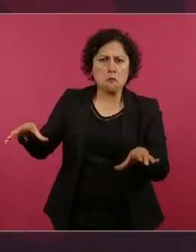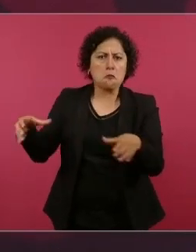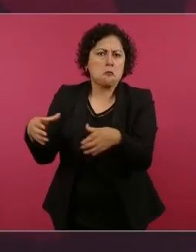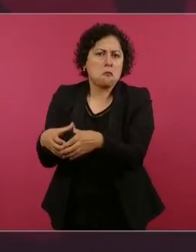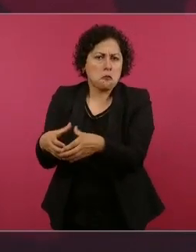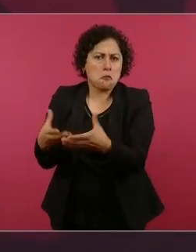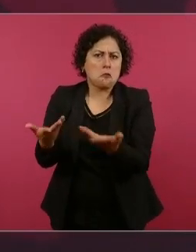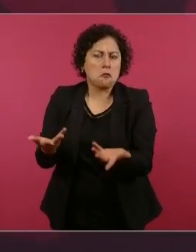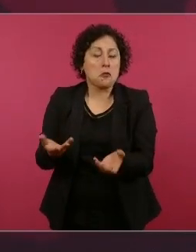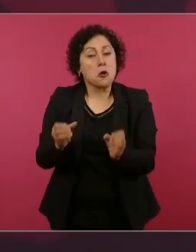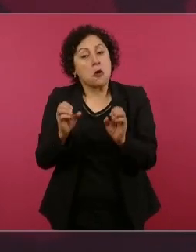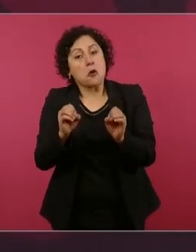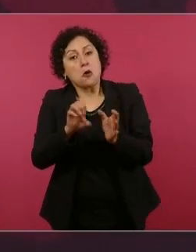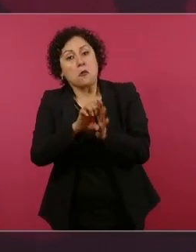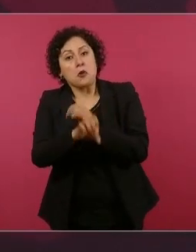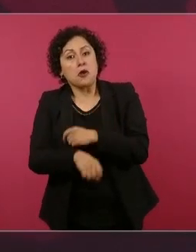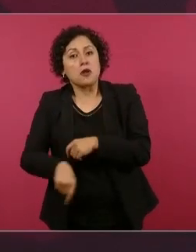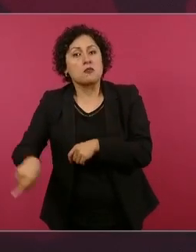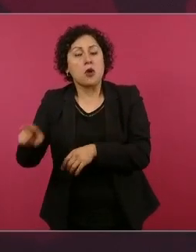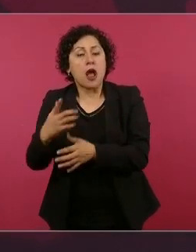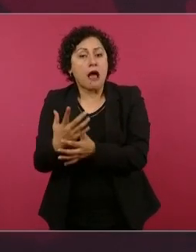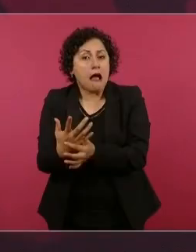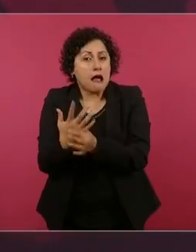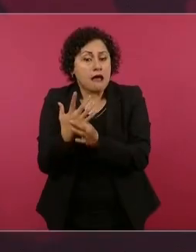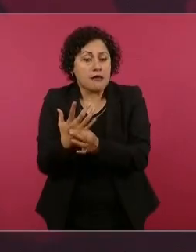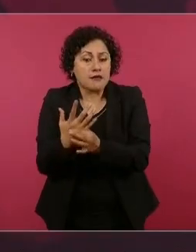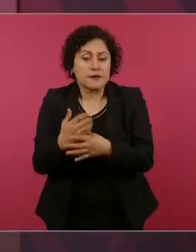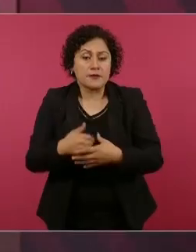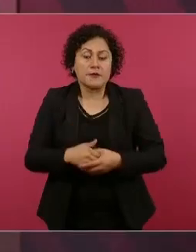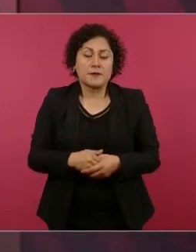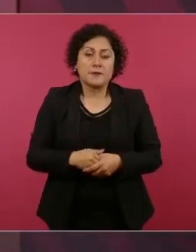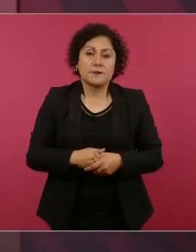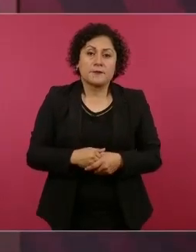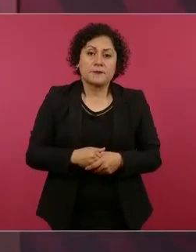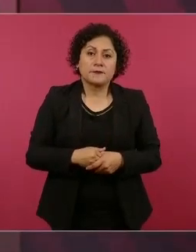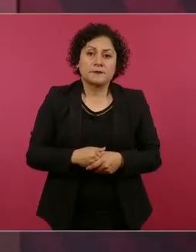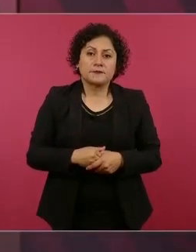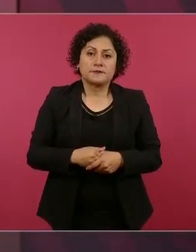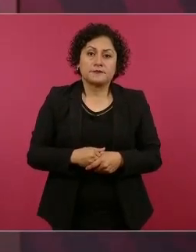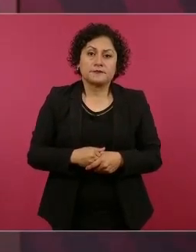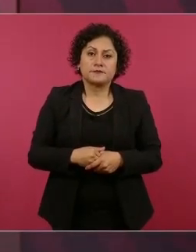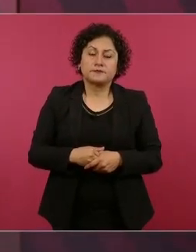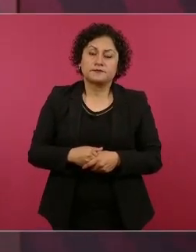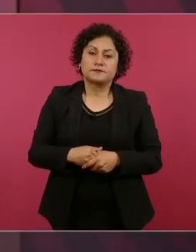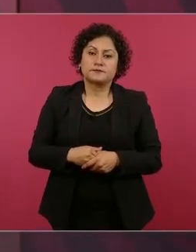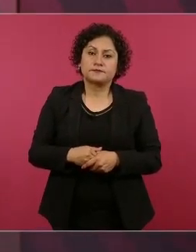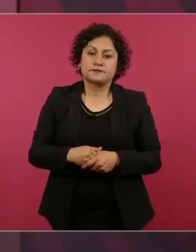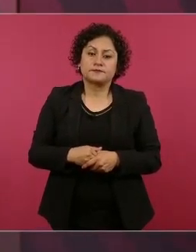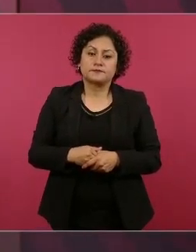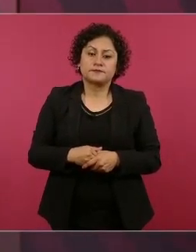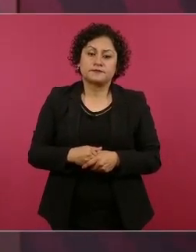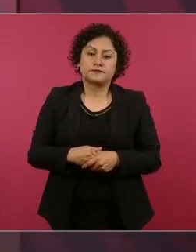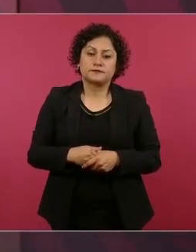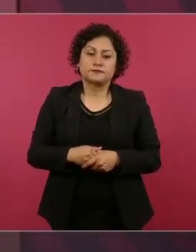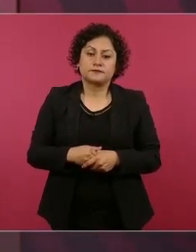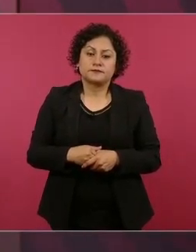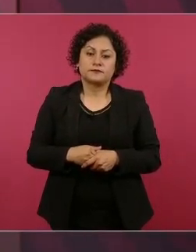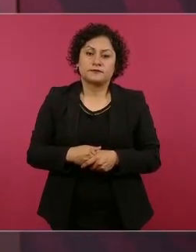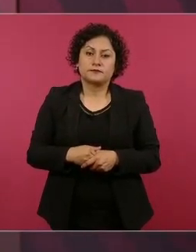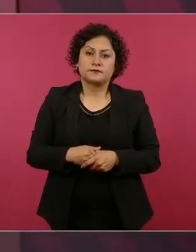de este lado para